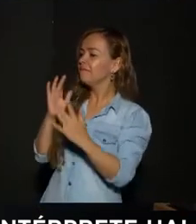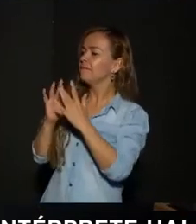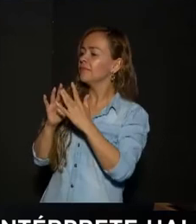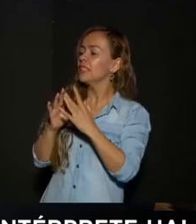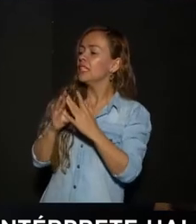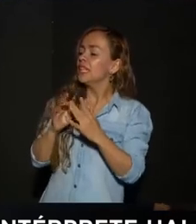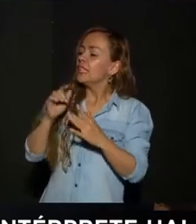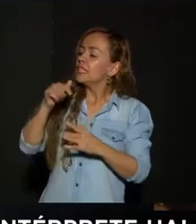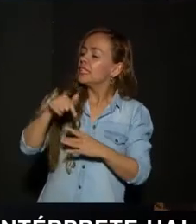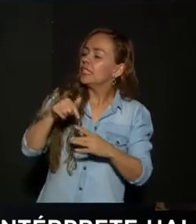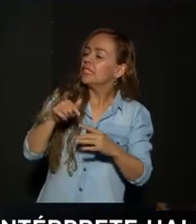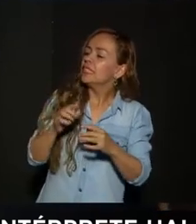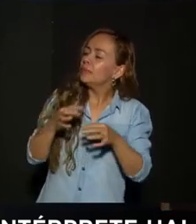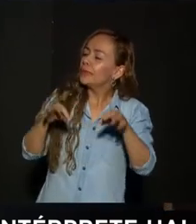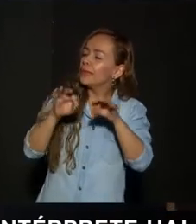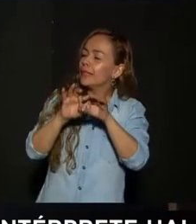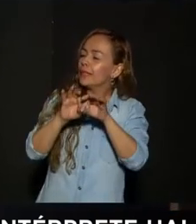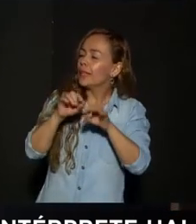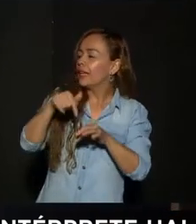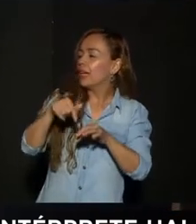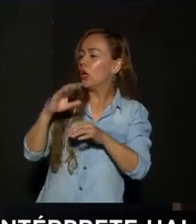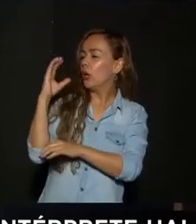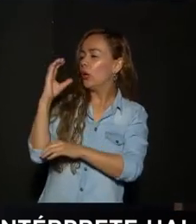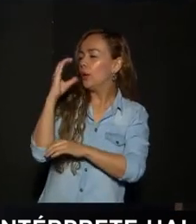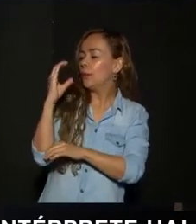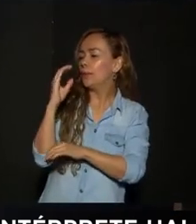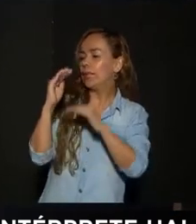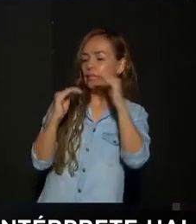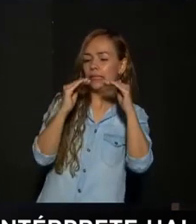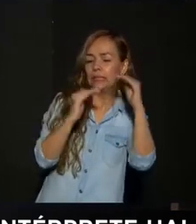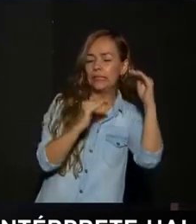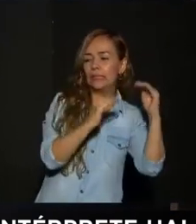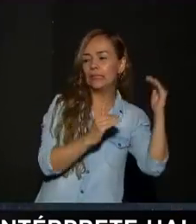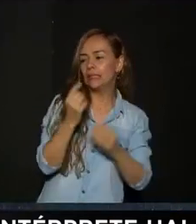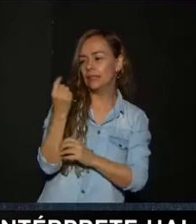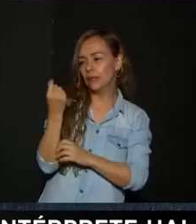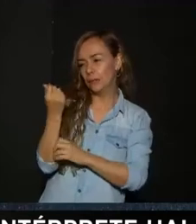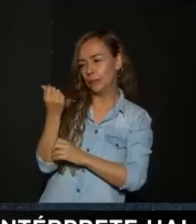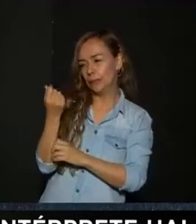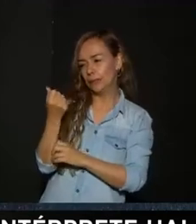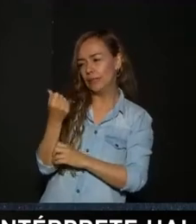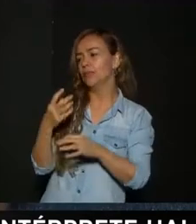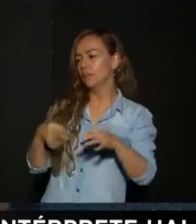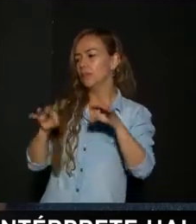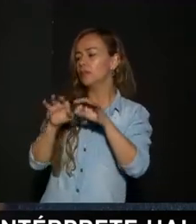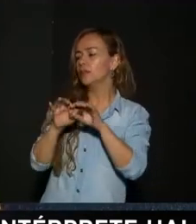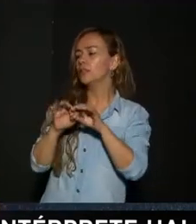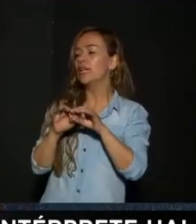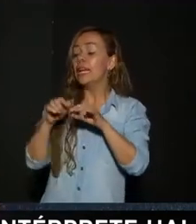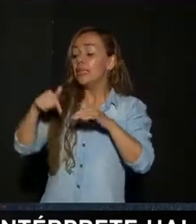sociedad colombiana Es profundamente desigual Pero yo creo Que en estos momentos De la pandemia Han cogido fuerzas Frases como por ejemplo